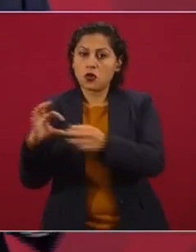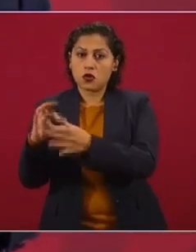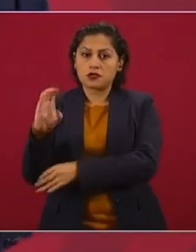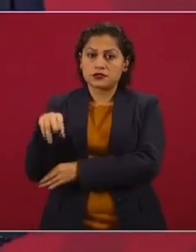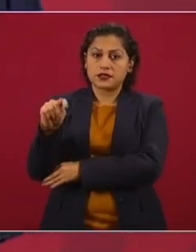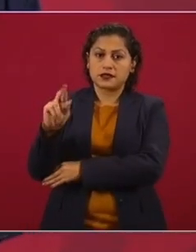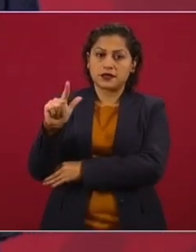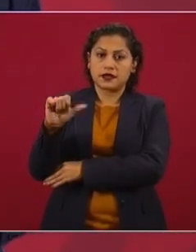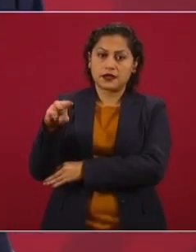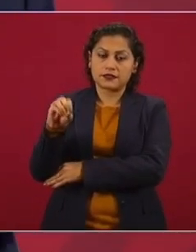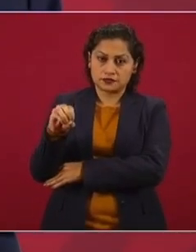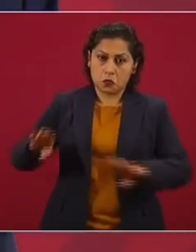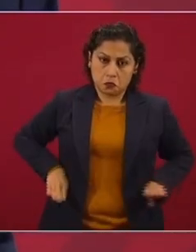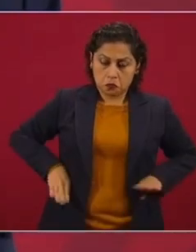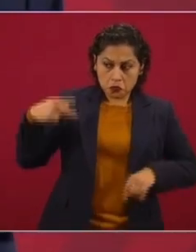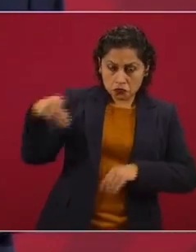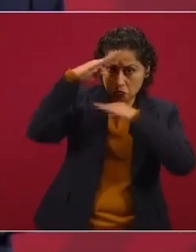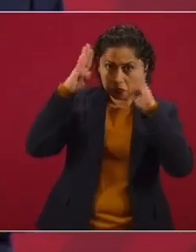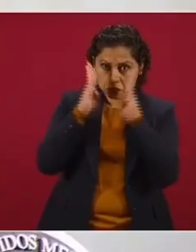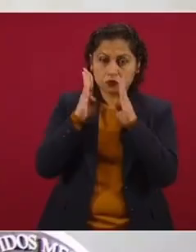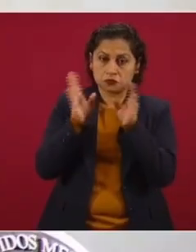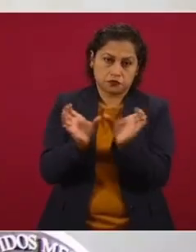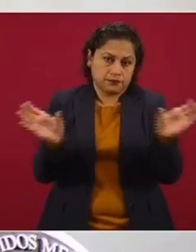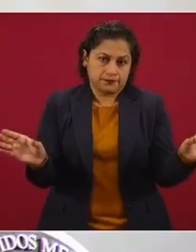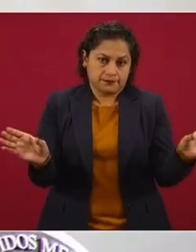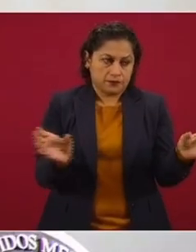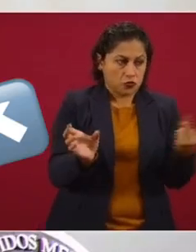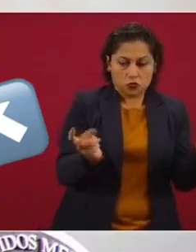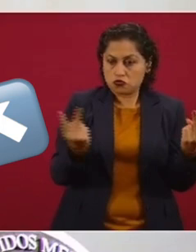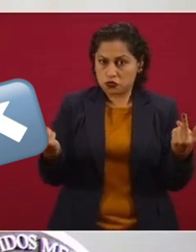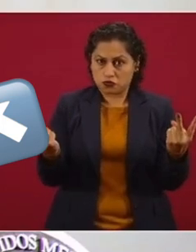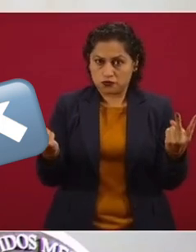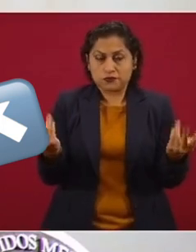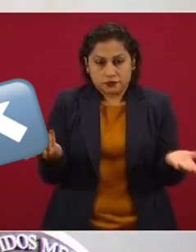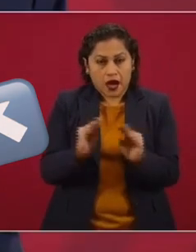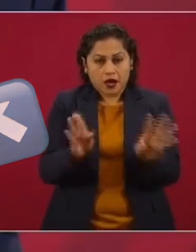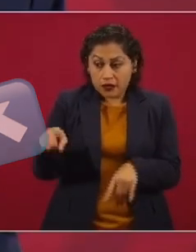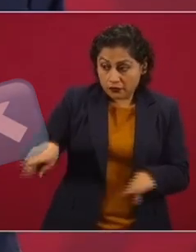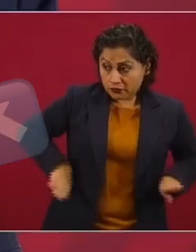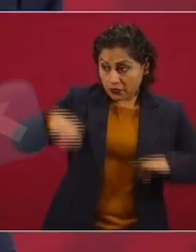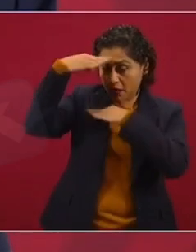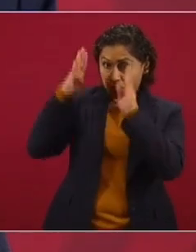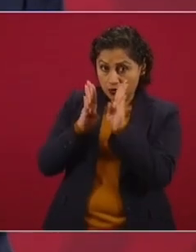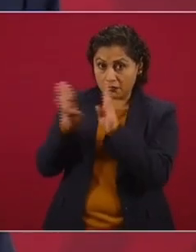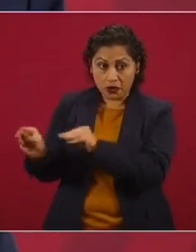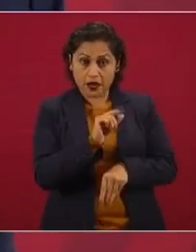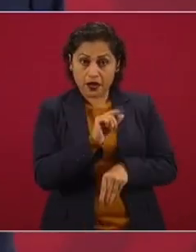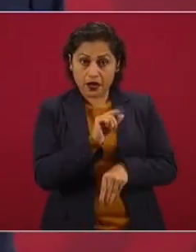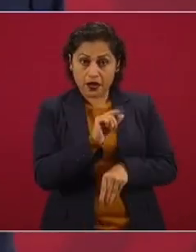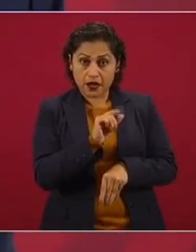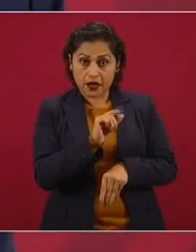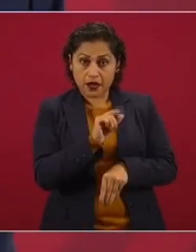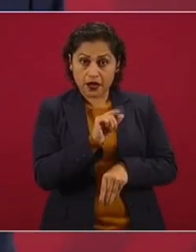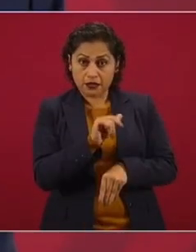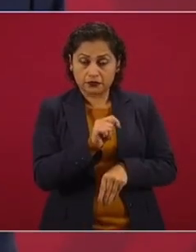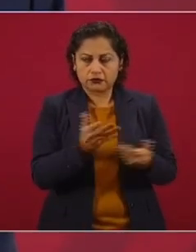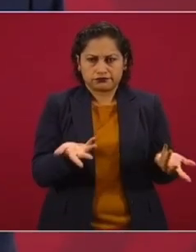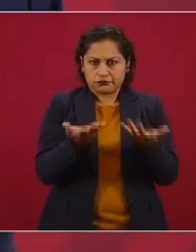Entonces, quienes son conservadores no pueden ser federalistas. En la historia de México nunca ha sucedido.